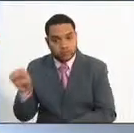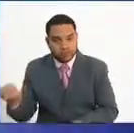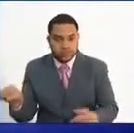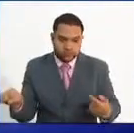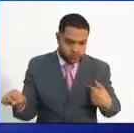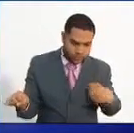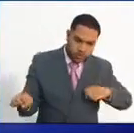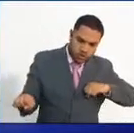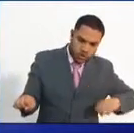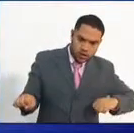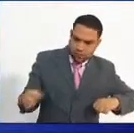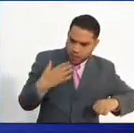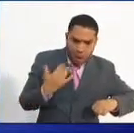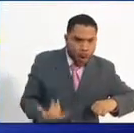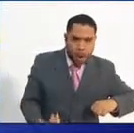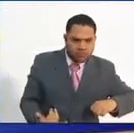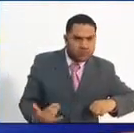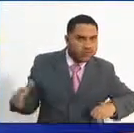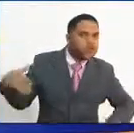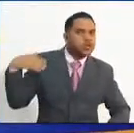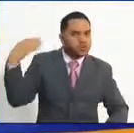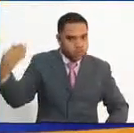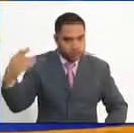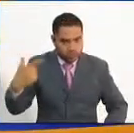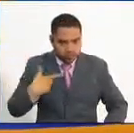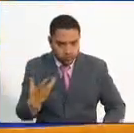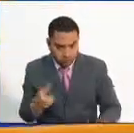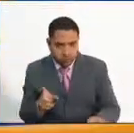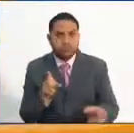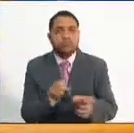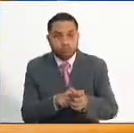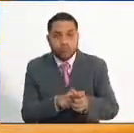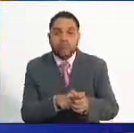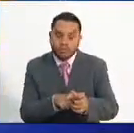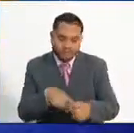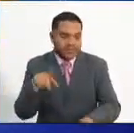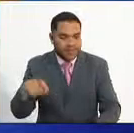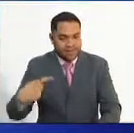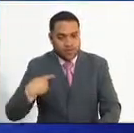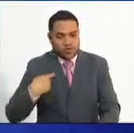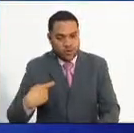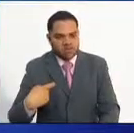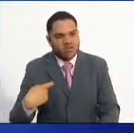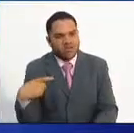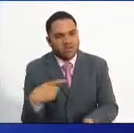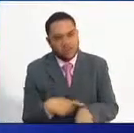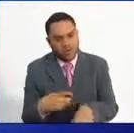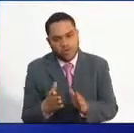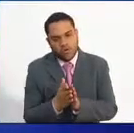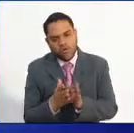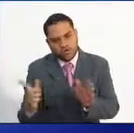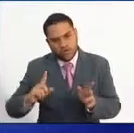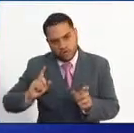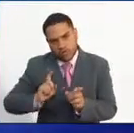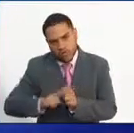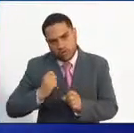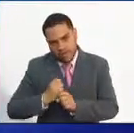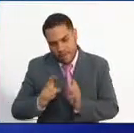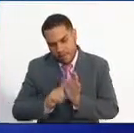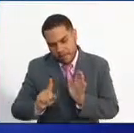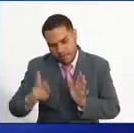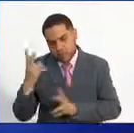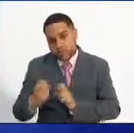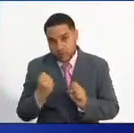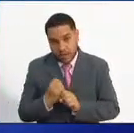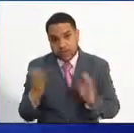correspondiente a ese empleo específico, a ser nombrado. ¿Durante cuánto tiempo? Un tiempo de dos años, que eso es lo que dice la ley.